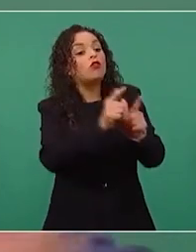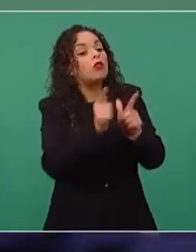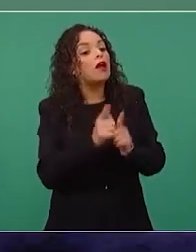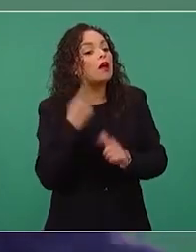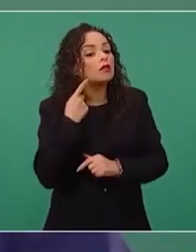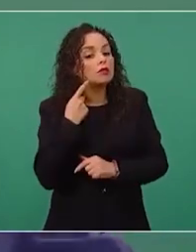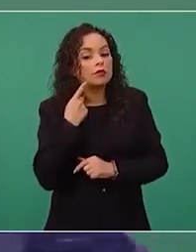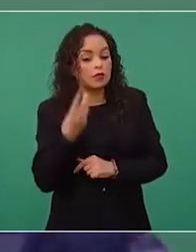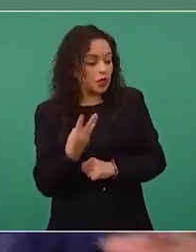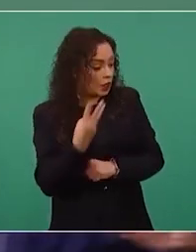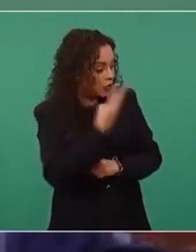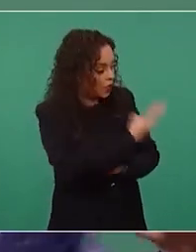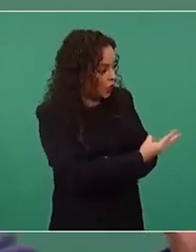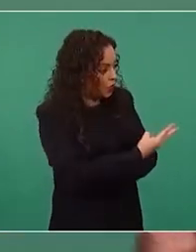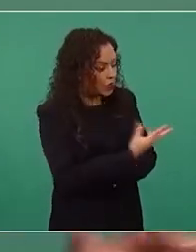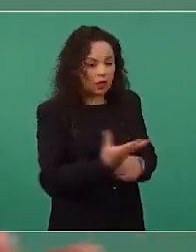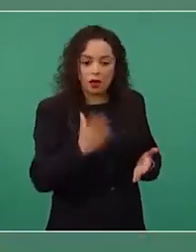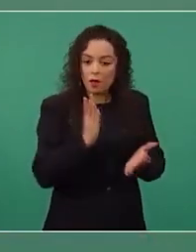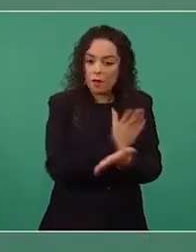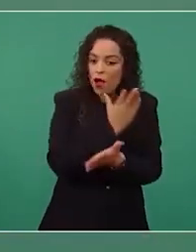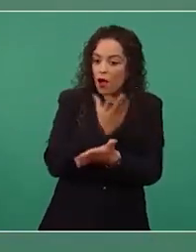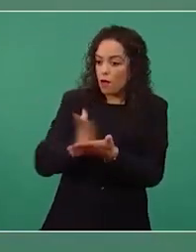tres para este otro. Se reparten